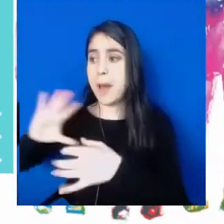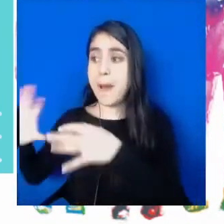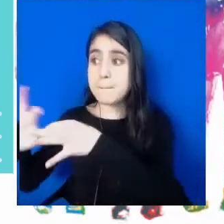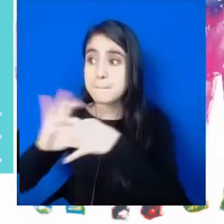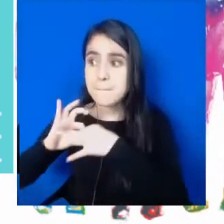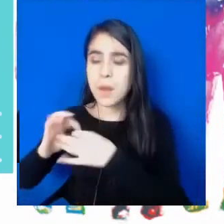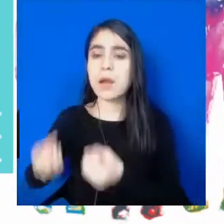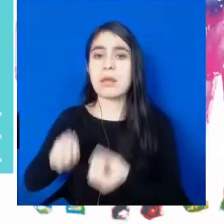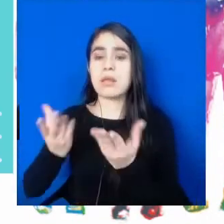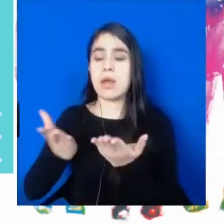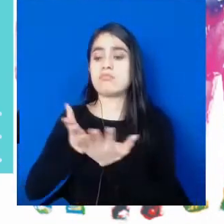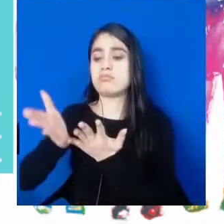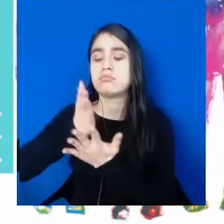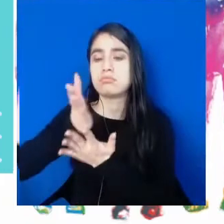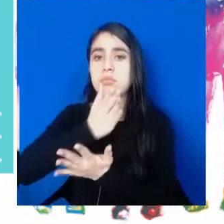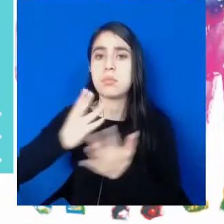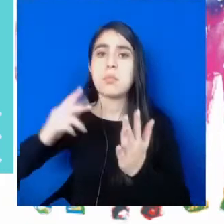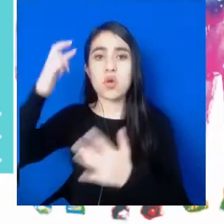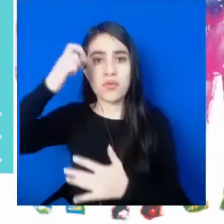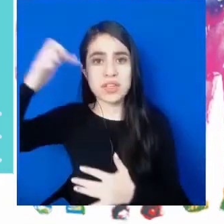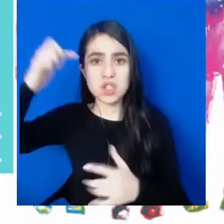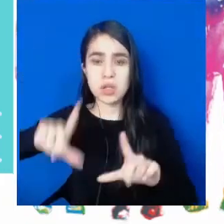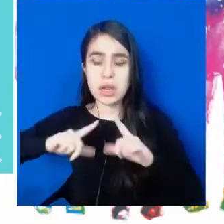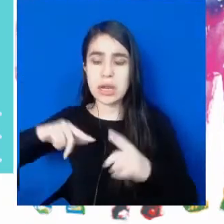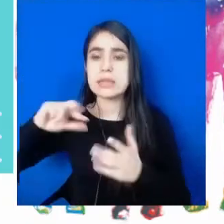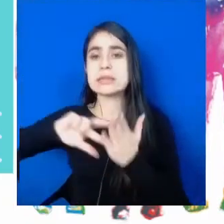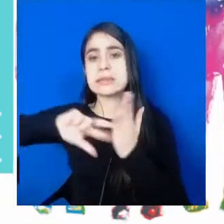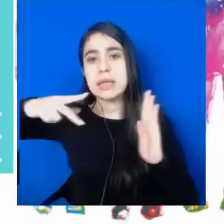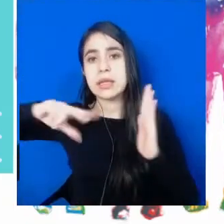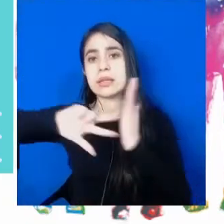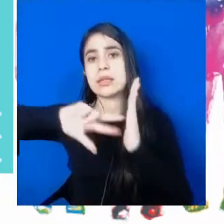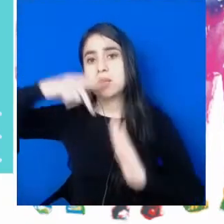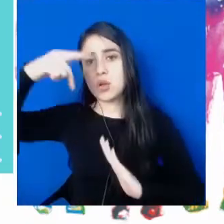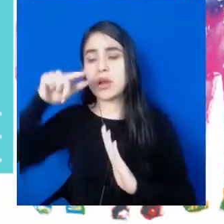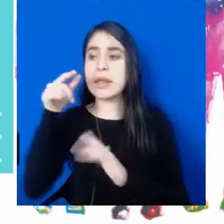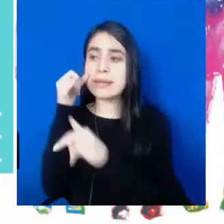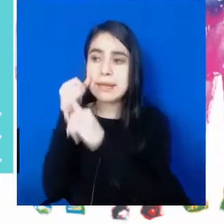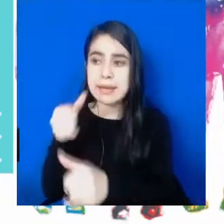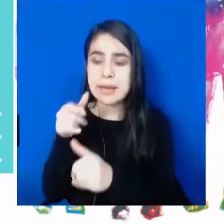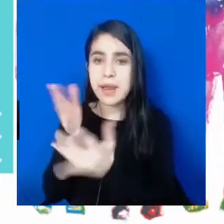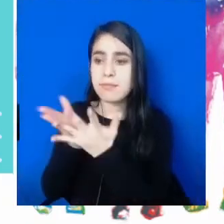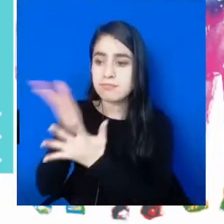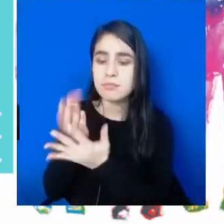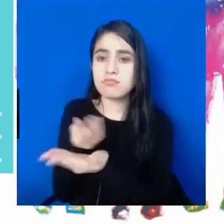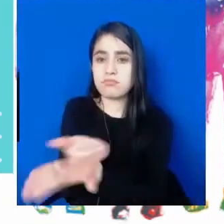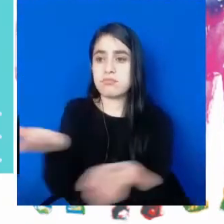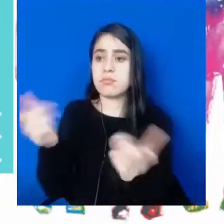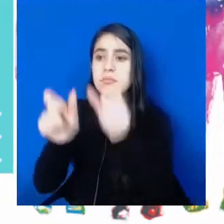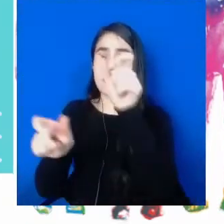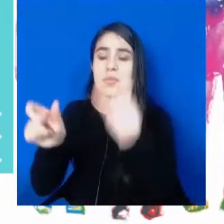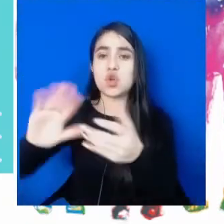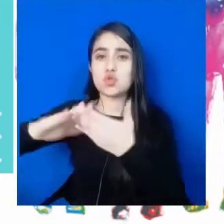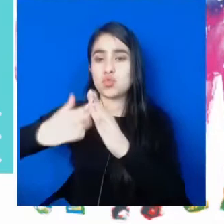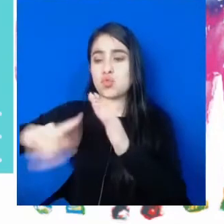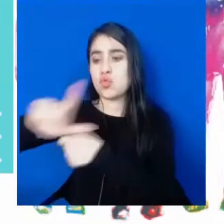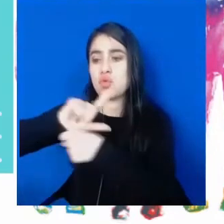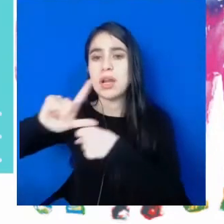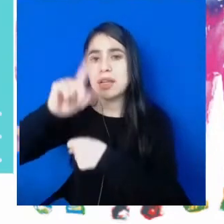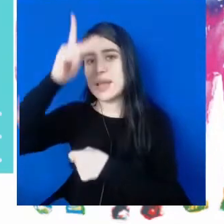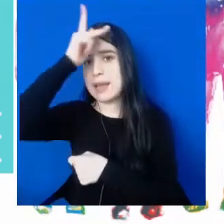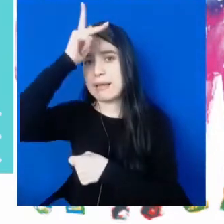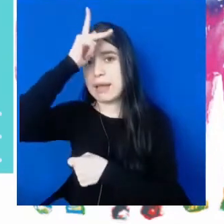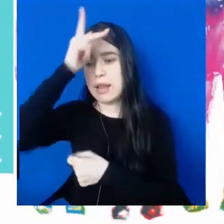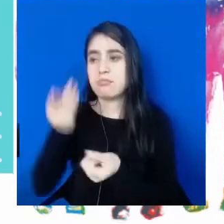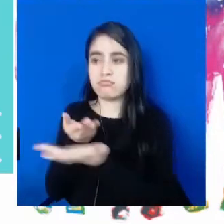ofrecemos programas profesionales, técnicos, tecnológicos e ingenierías a la comunidad de la